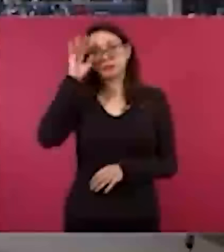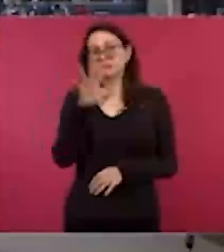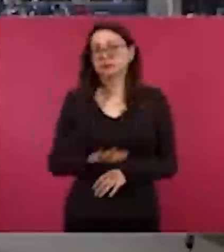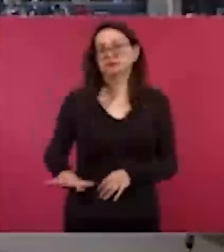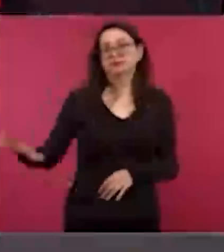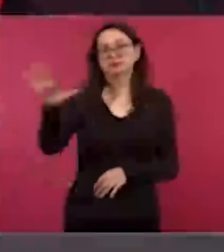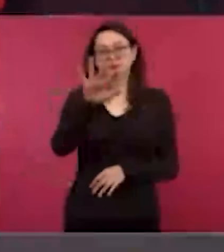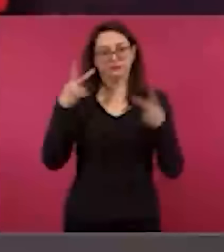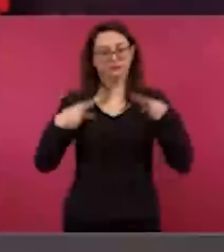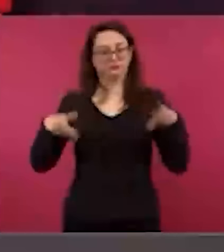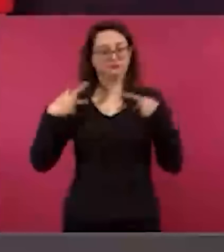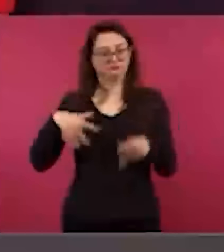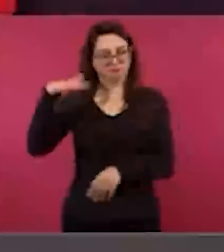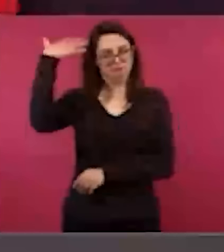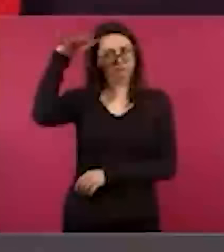pueblo.